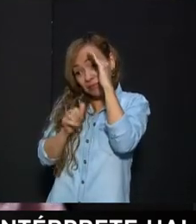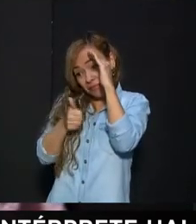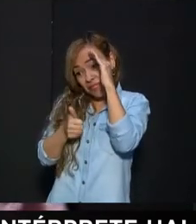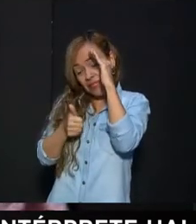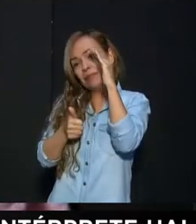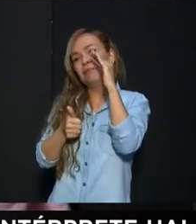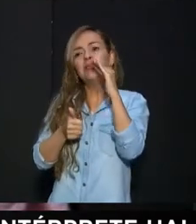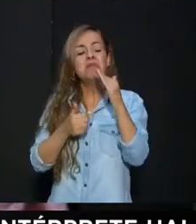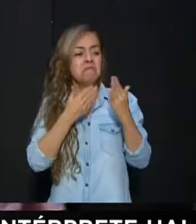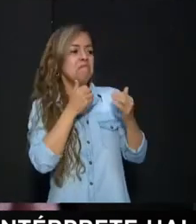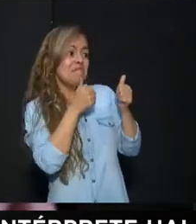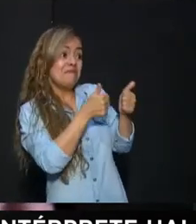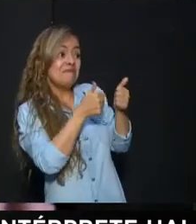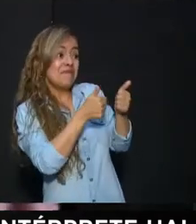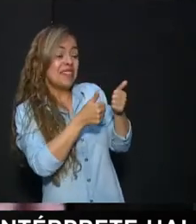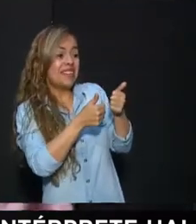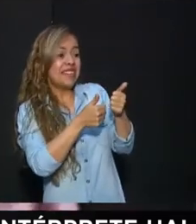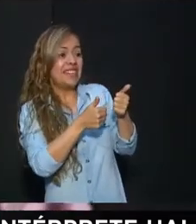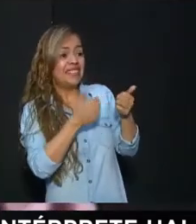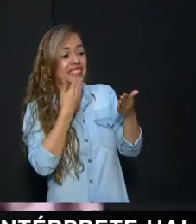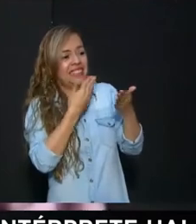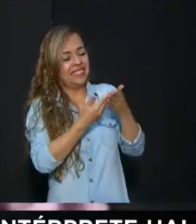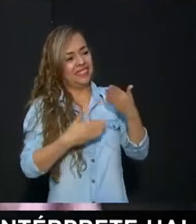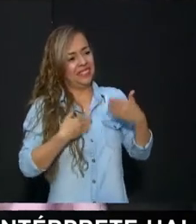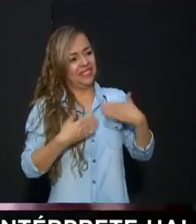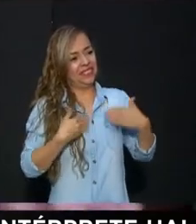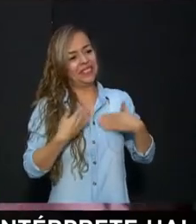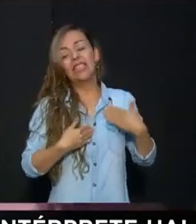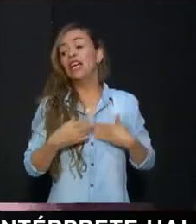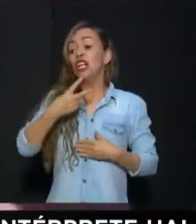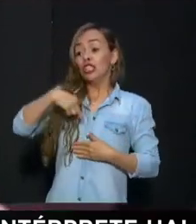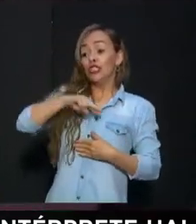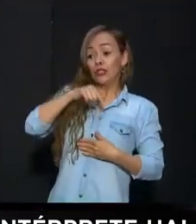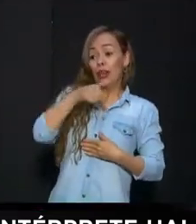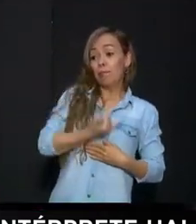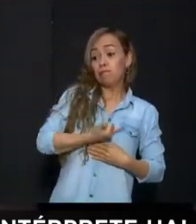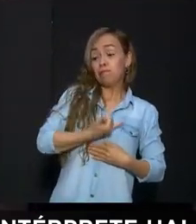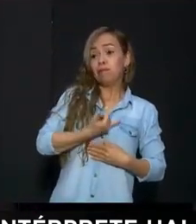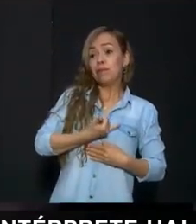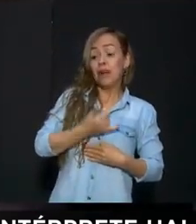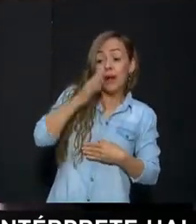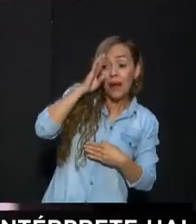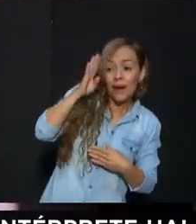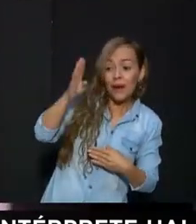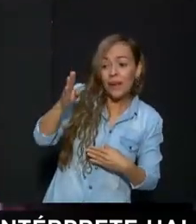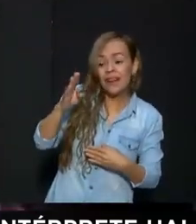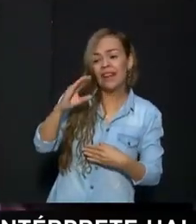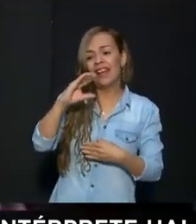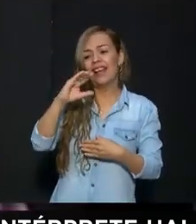Muy bien, gracias a Dios. ¿Y ustedes? Bueno, acabamos muy bien. Acá estamos acompañando. Hola, Claritza.